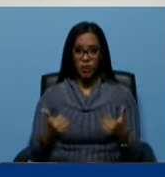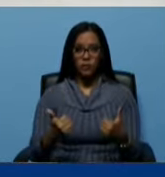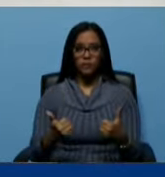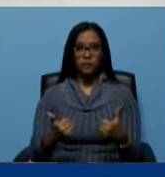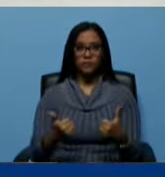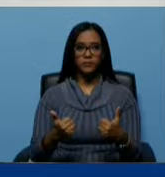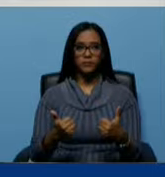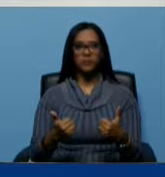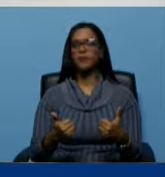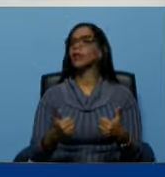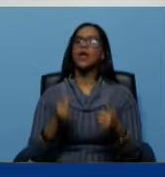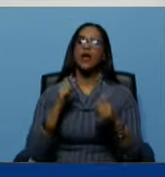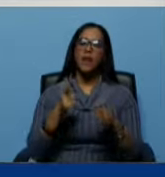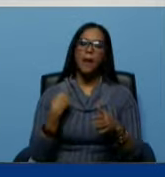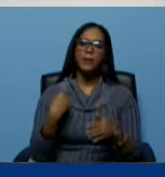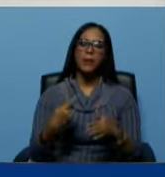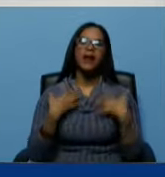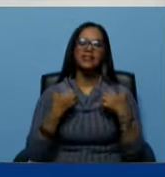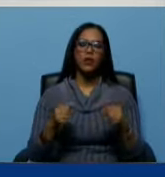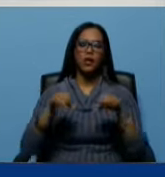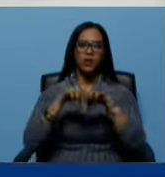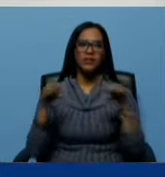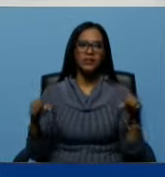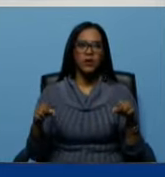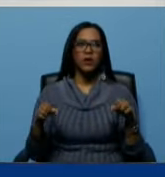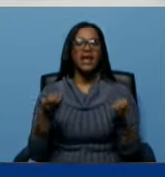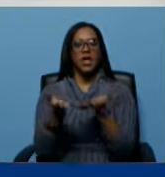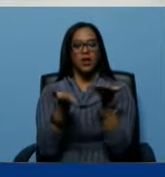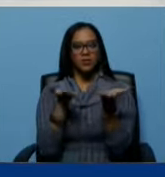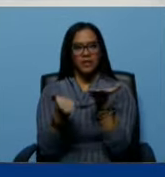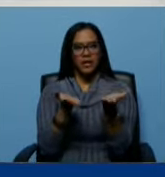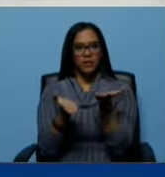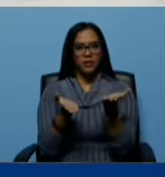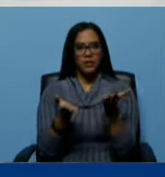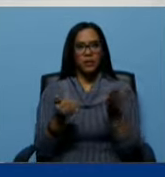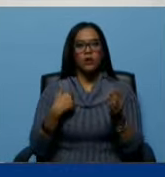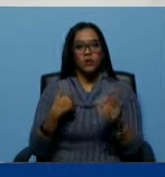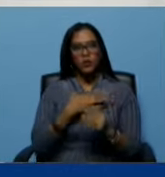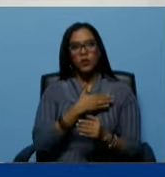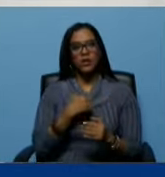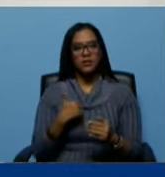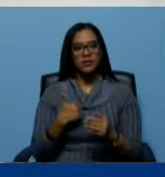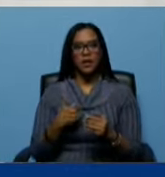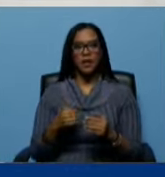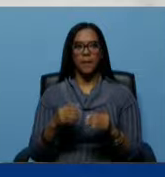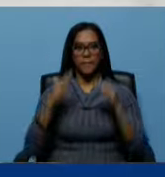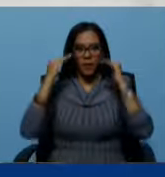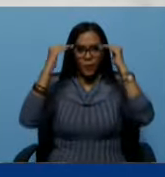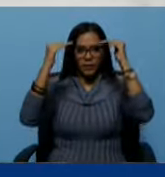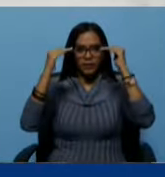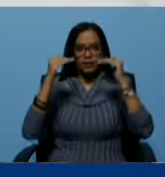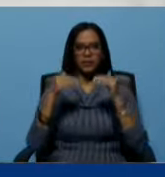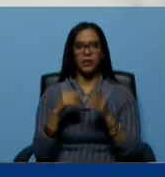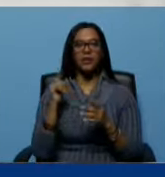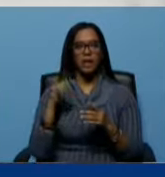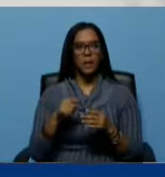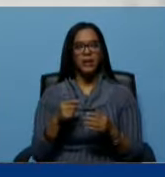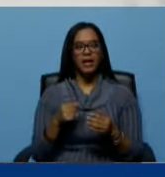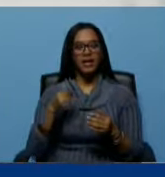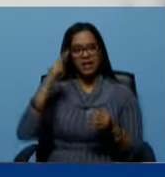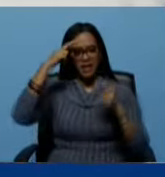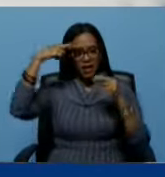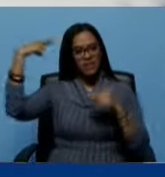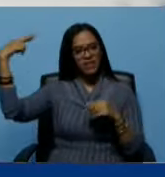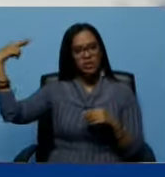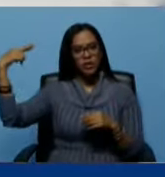en la salud en la educación en los servicios pero yo quisiera mi comandante también reflexionar